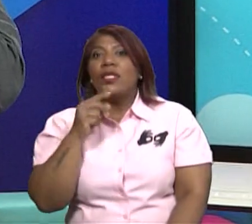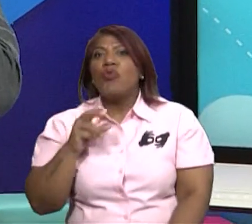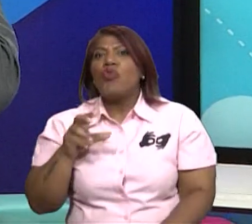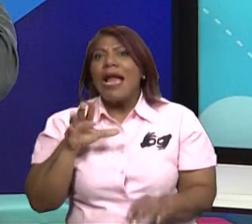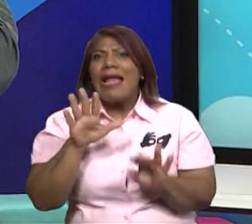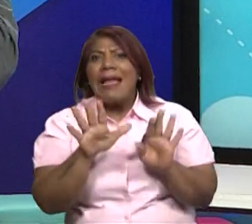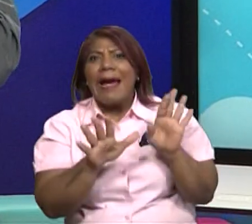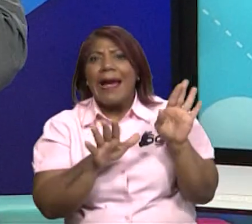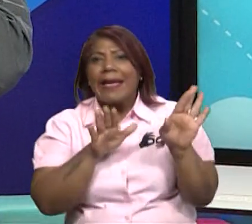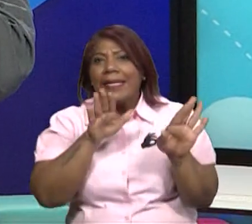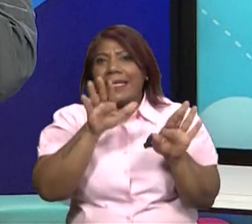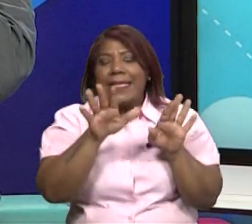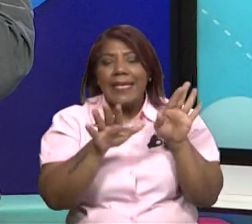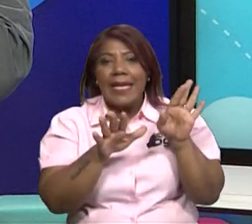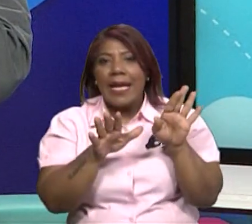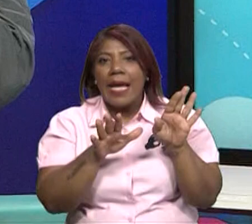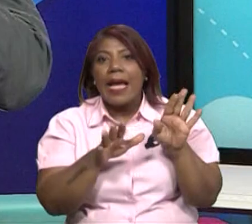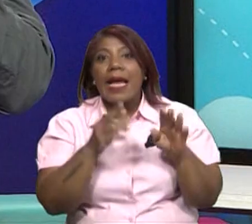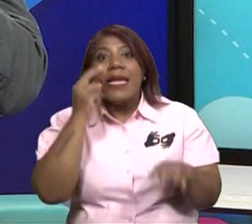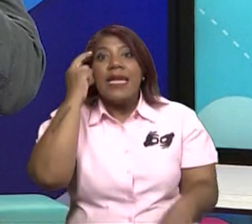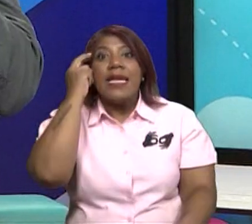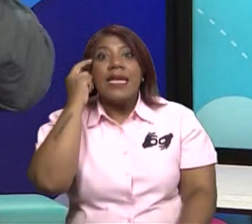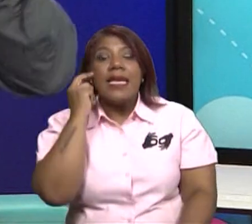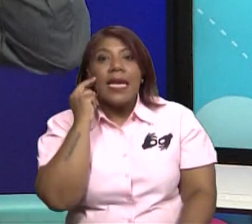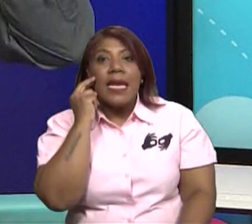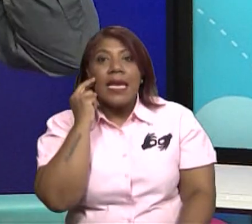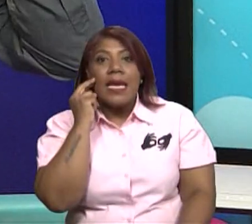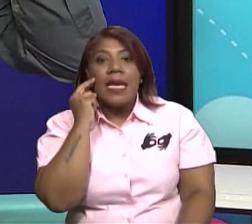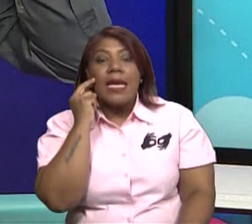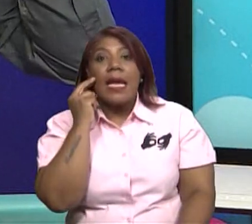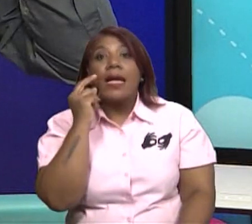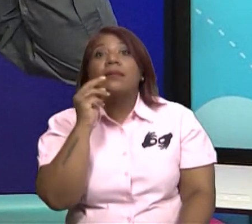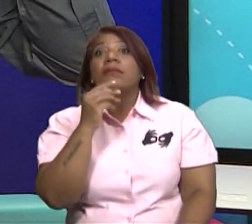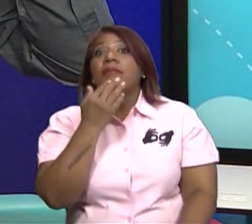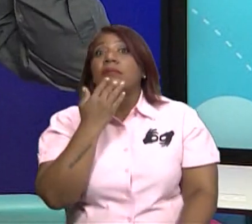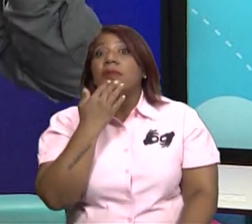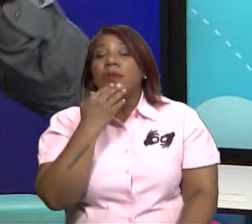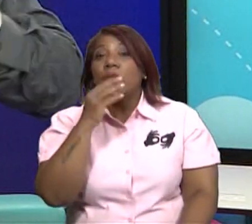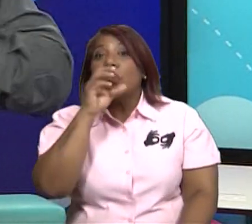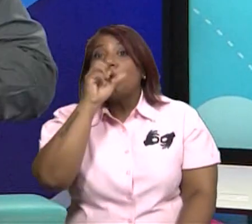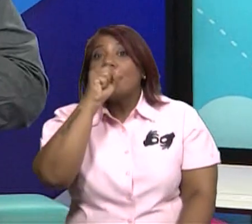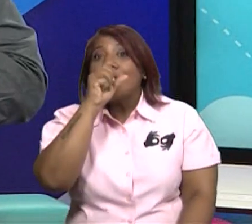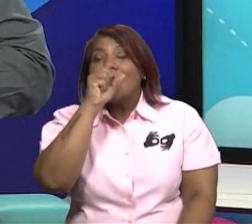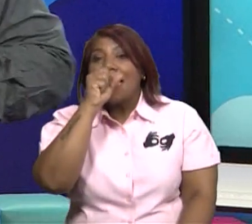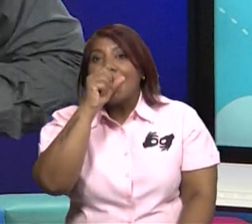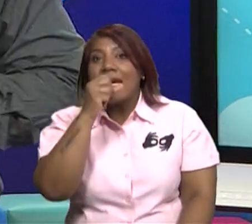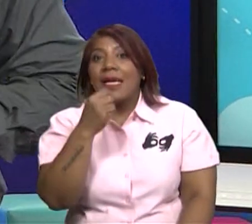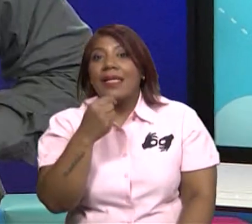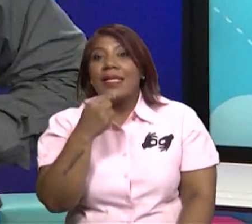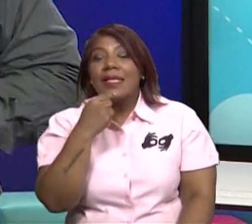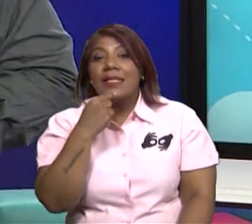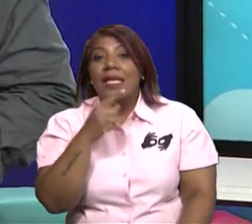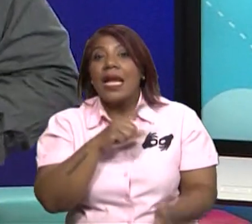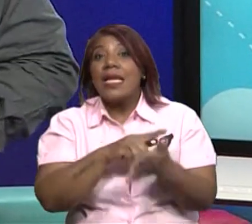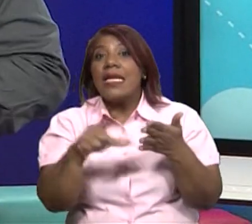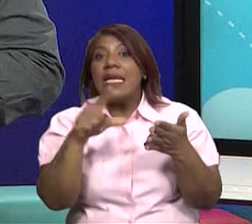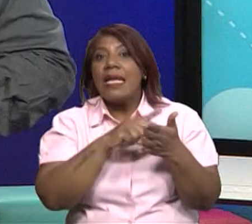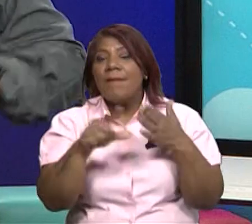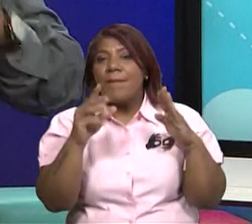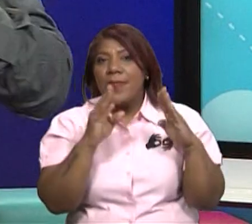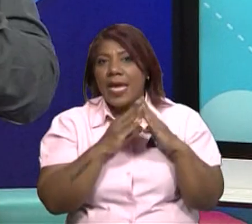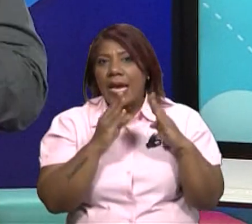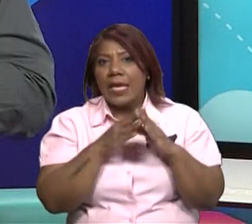era una lagartija negrita con la cabeza anaranjadita o rojita. Maru, ¿no te acuerdas? No.